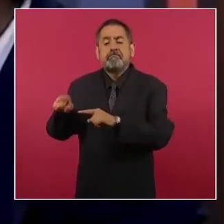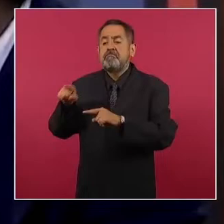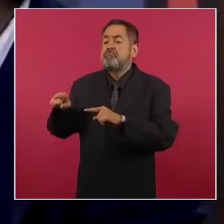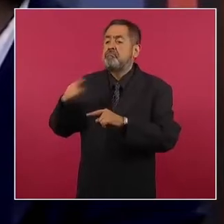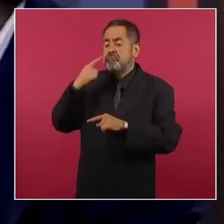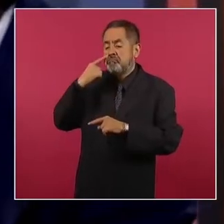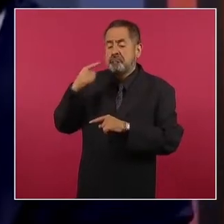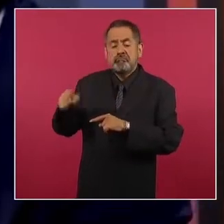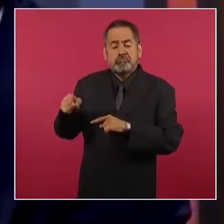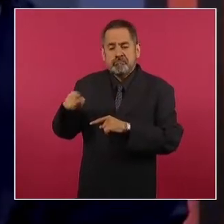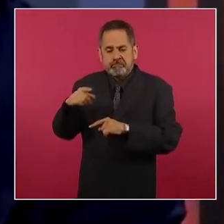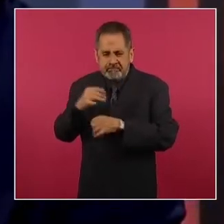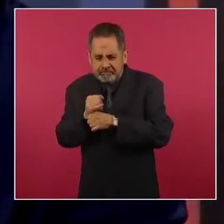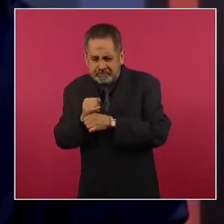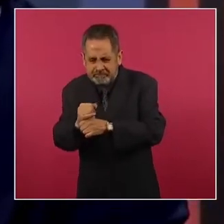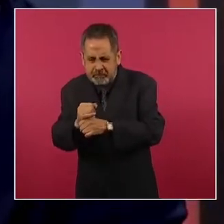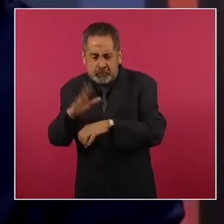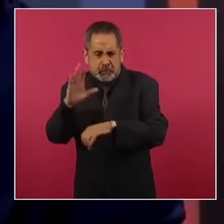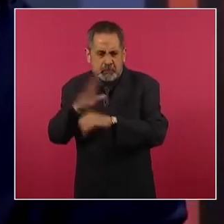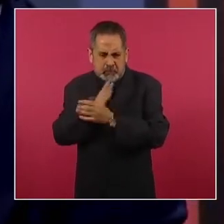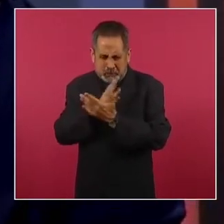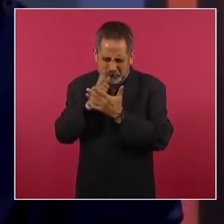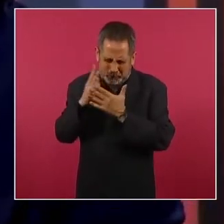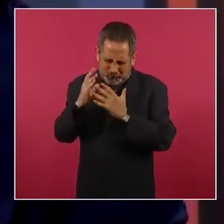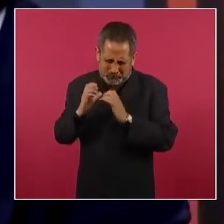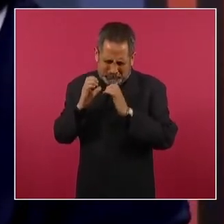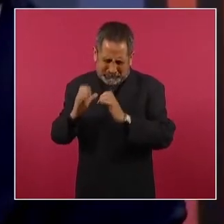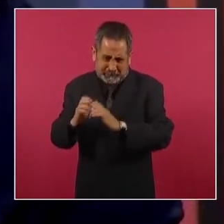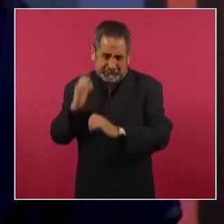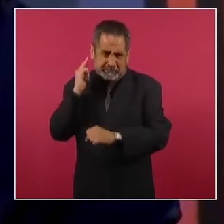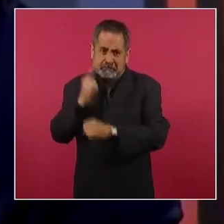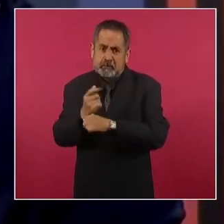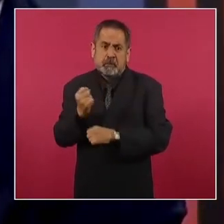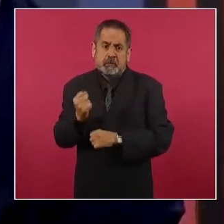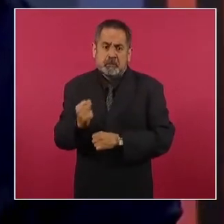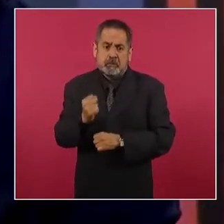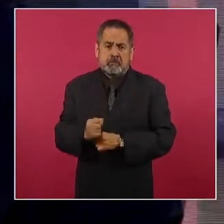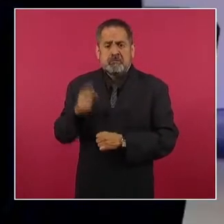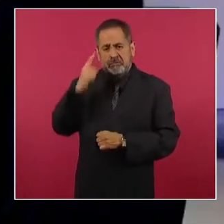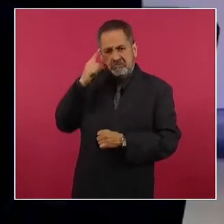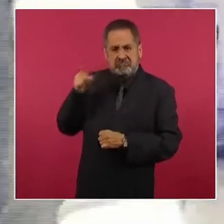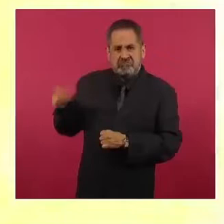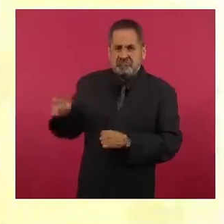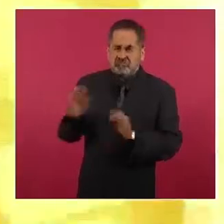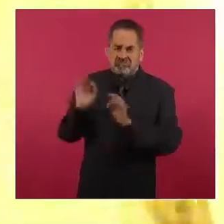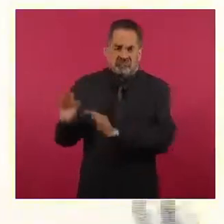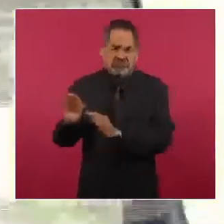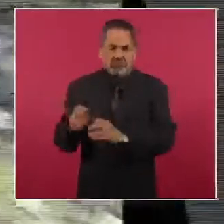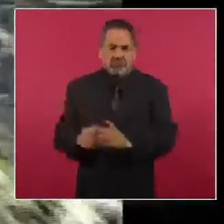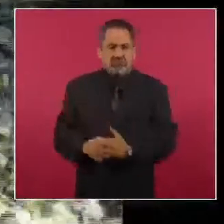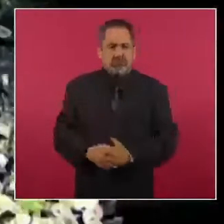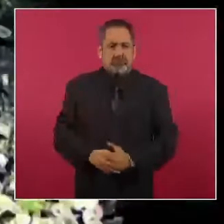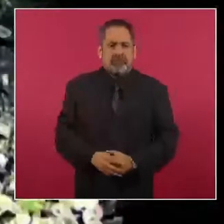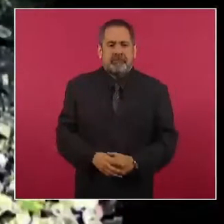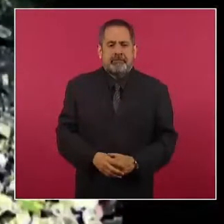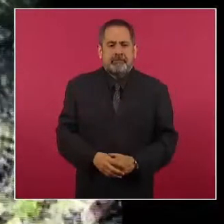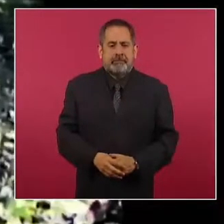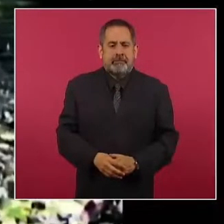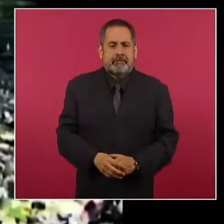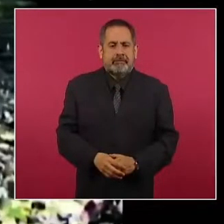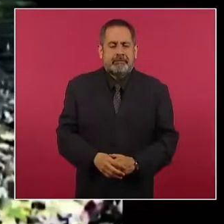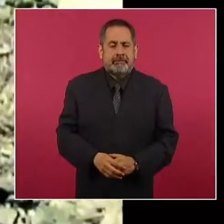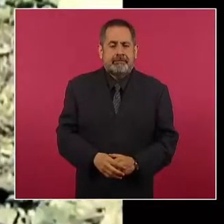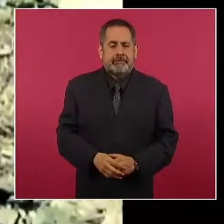investigación criminal más exhaustiva en la historia de México. ¡Somos la esperanza de América Latina!